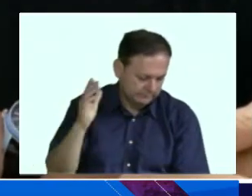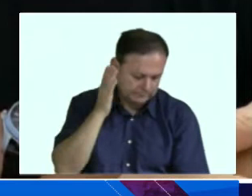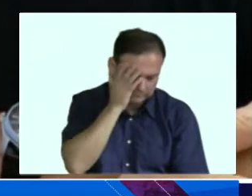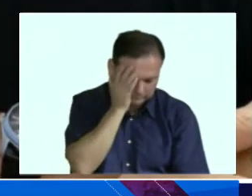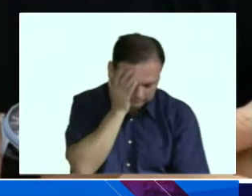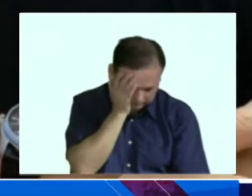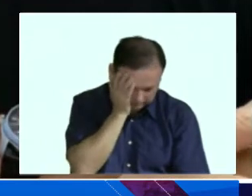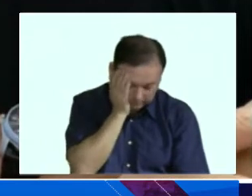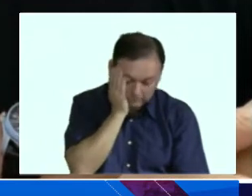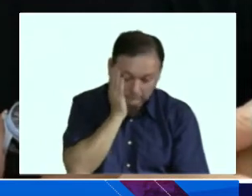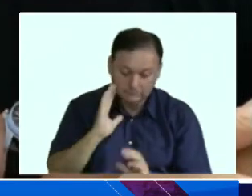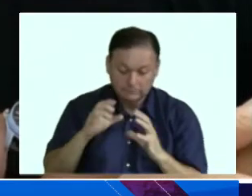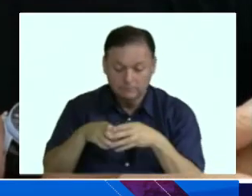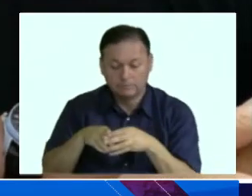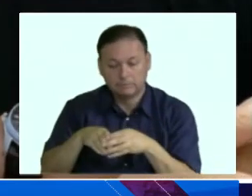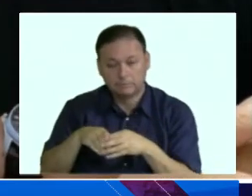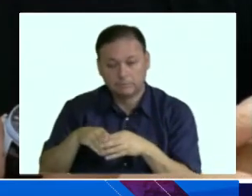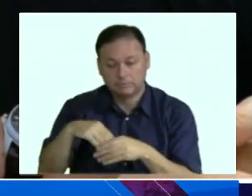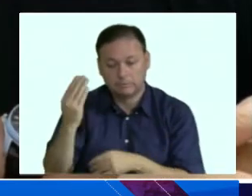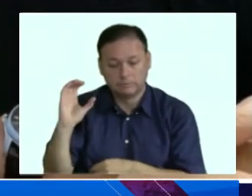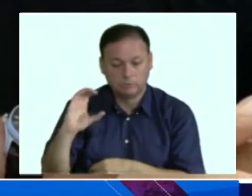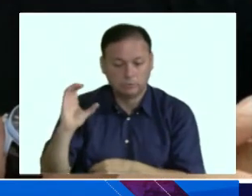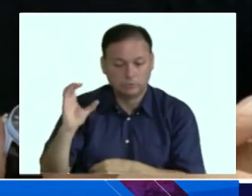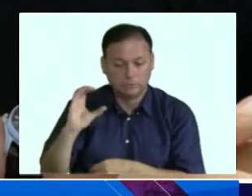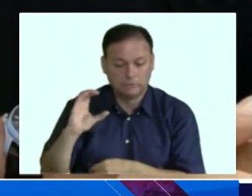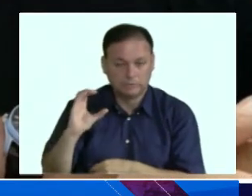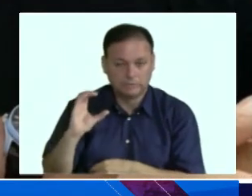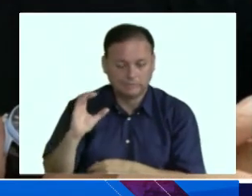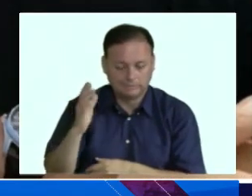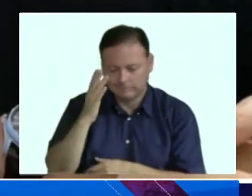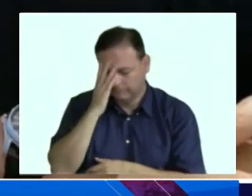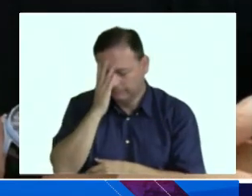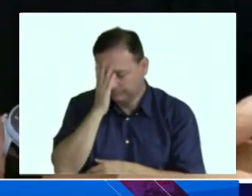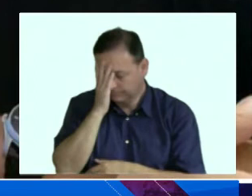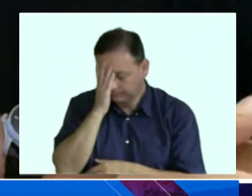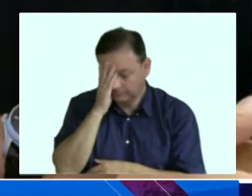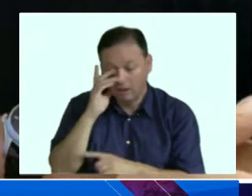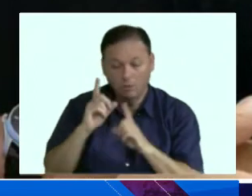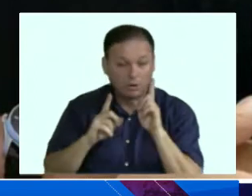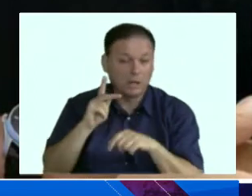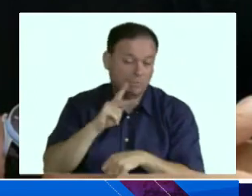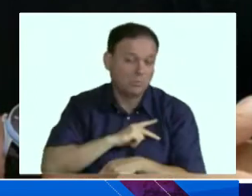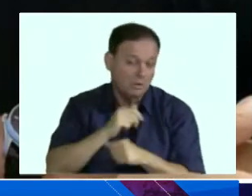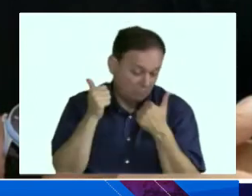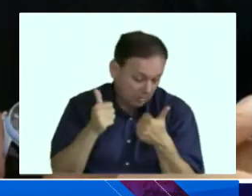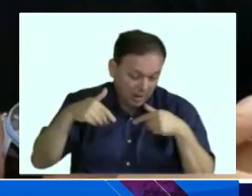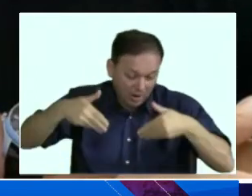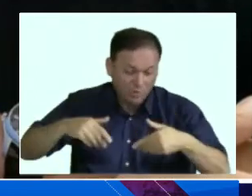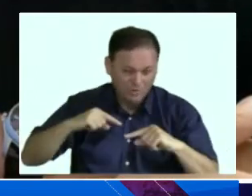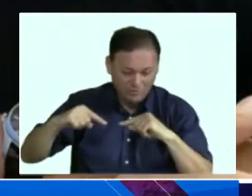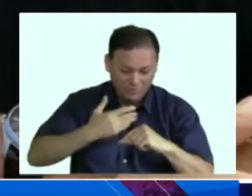El Partido Colorado tiene personas excelentes dentro de sus filas, pero los que están administrando de turno, yo creo que en su